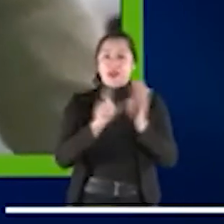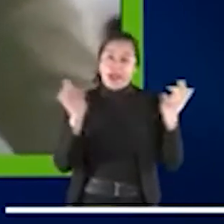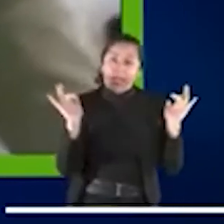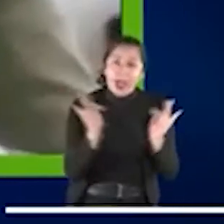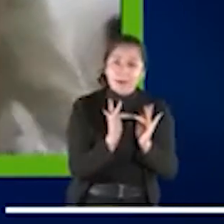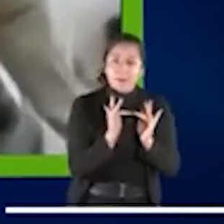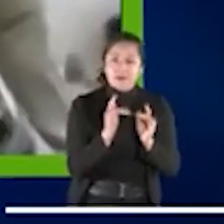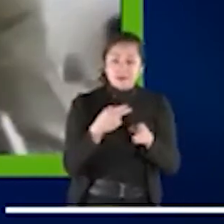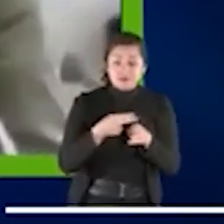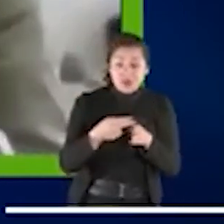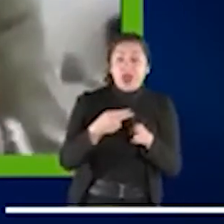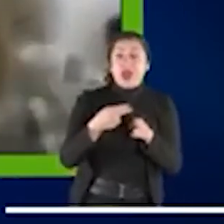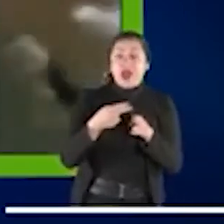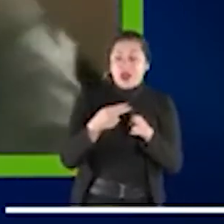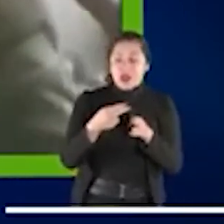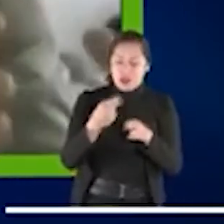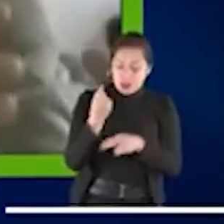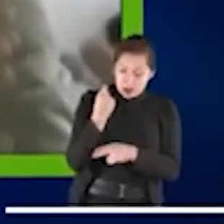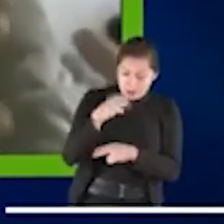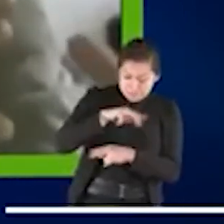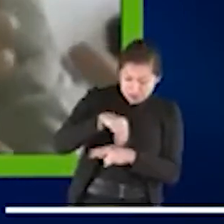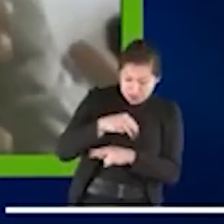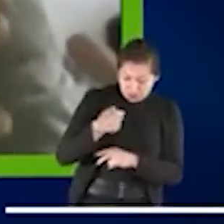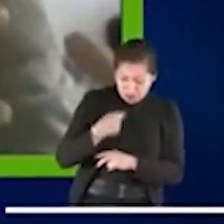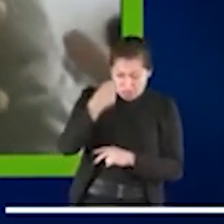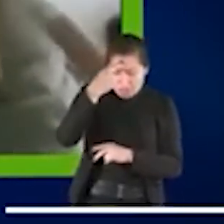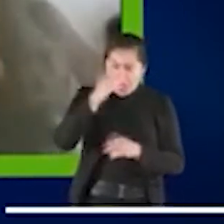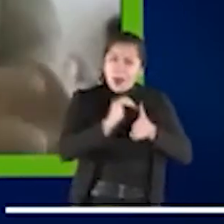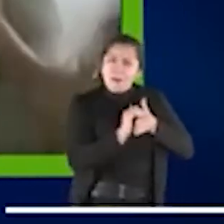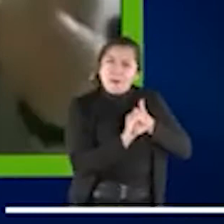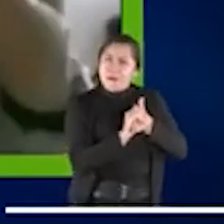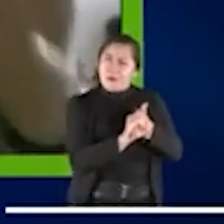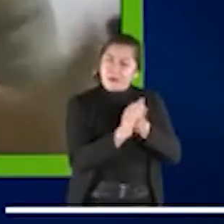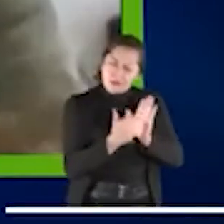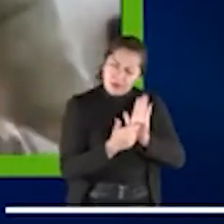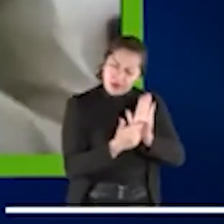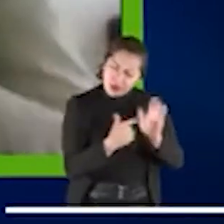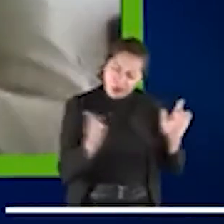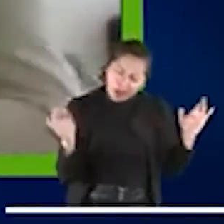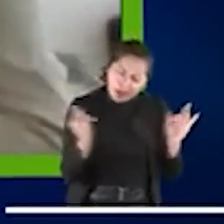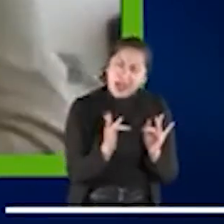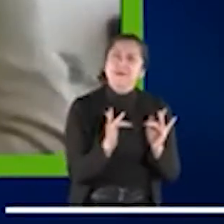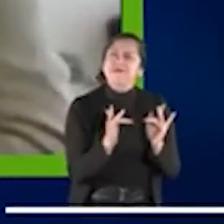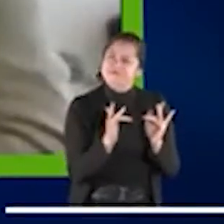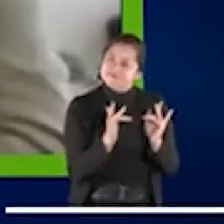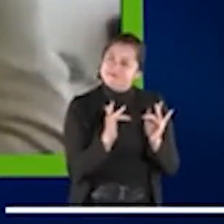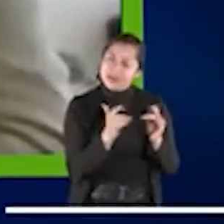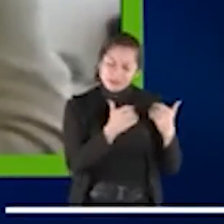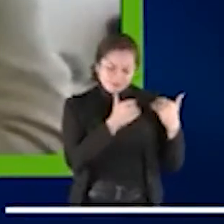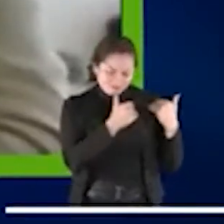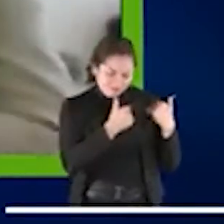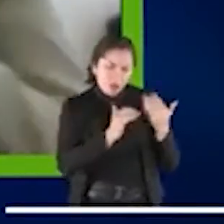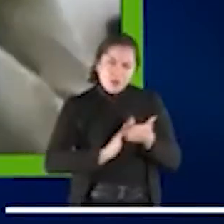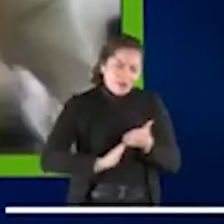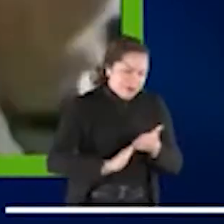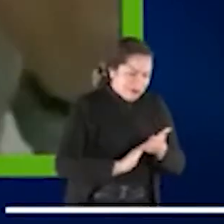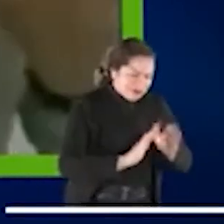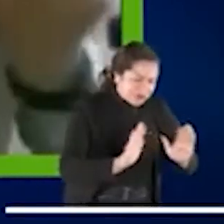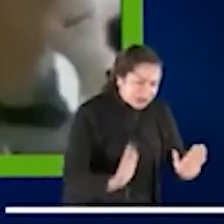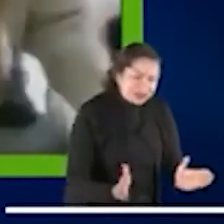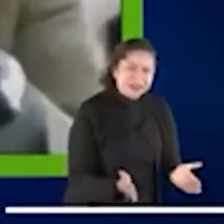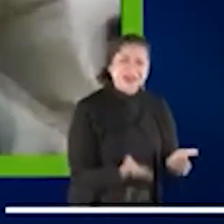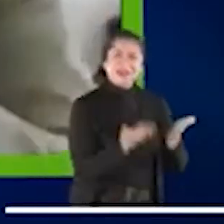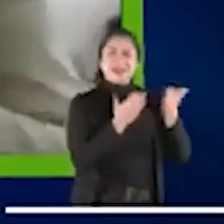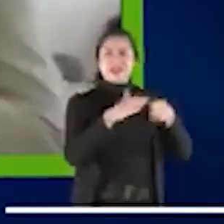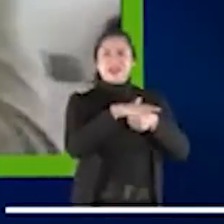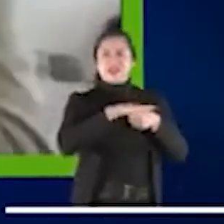este miércoles, nos permita evolucionar de un modelo de responsabilidad de justidad juvenil hacia un modelo restaurativo de justidad juvenil. Es decir,